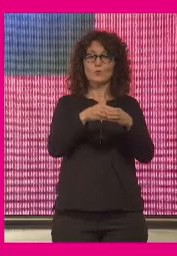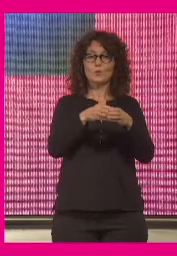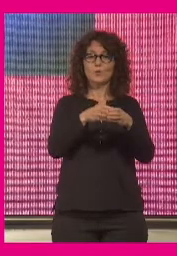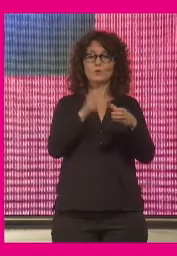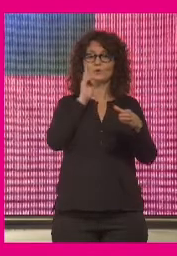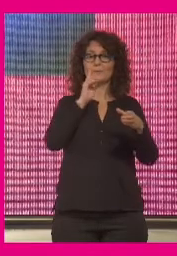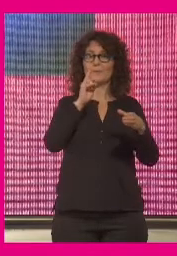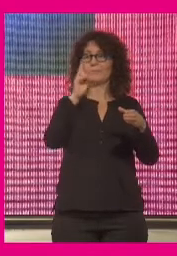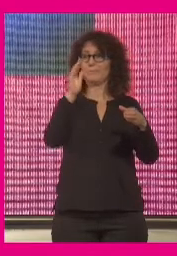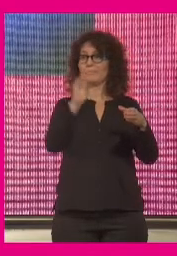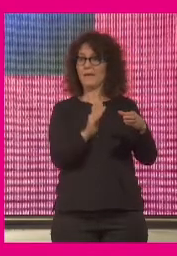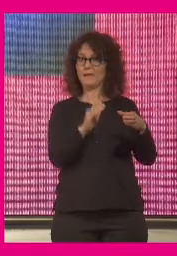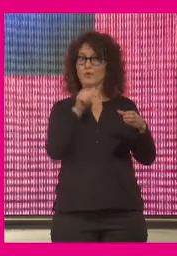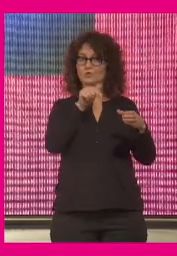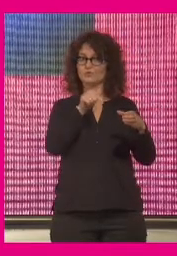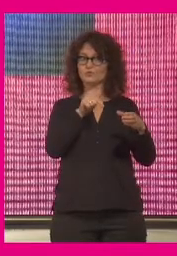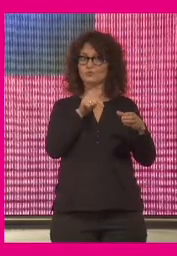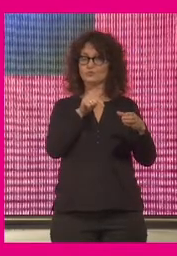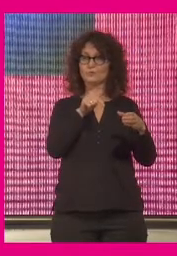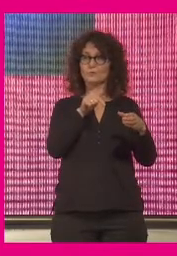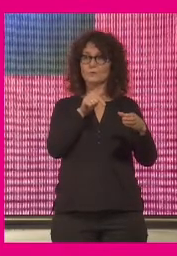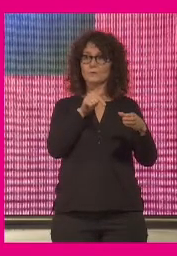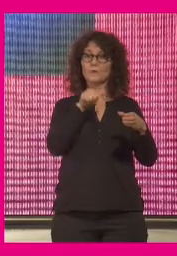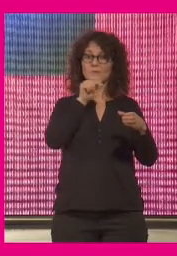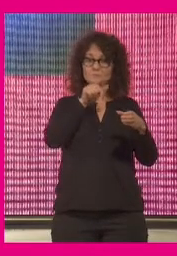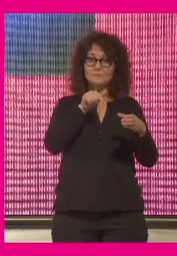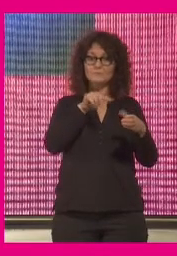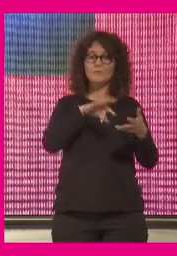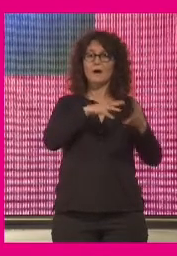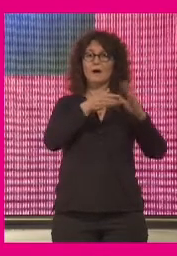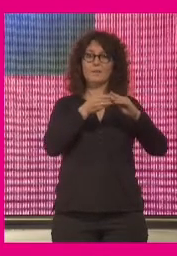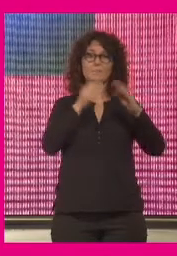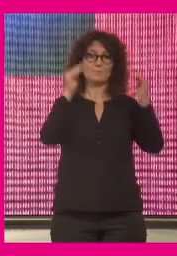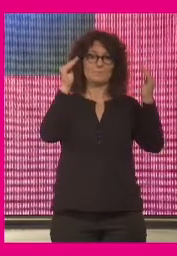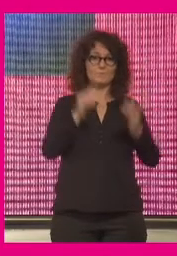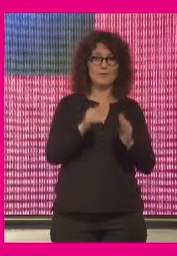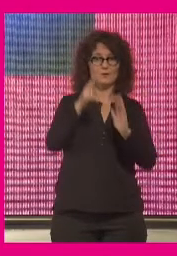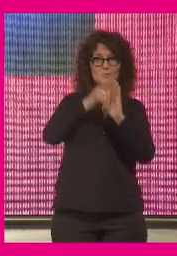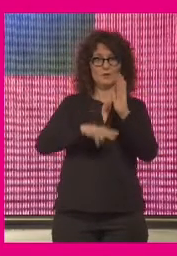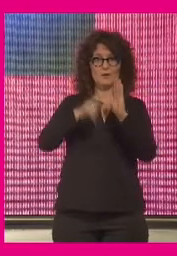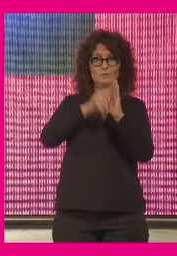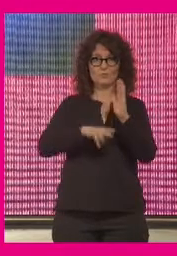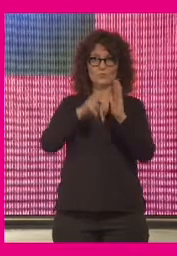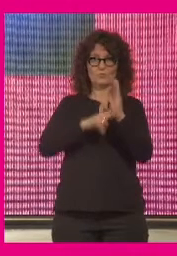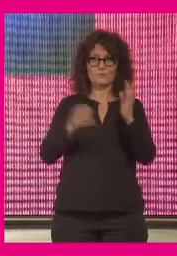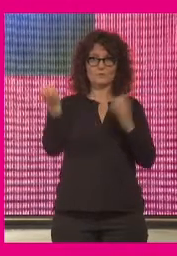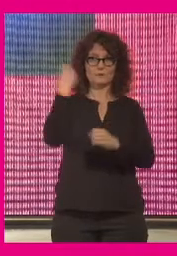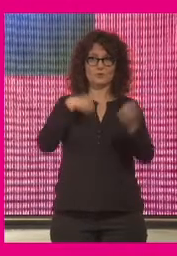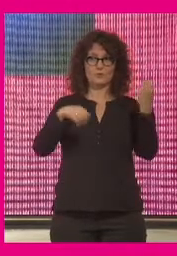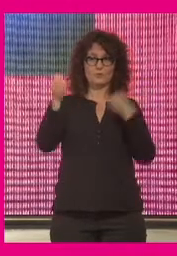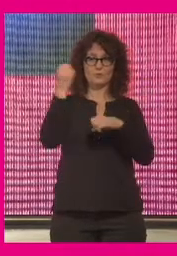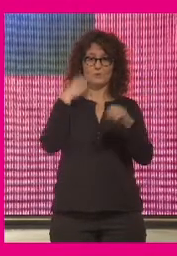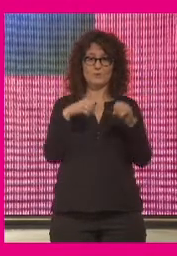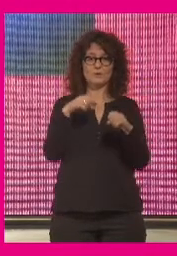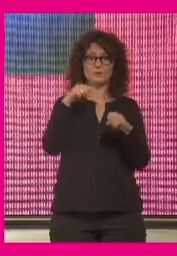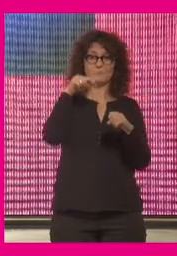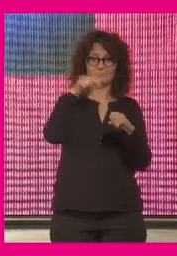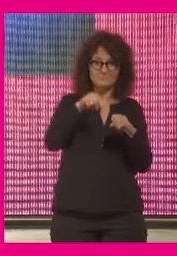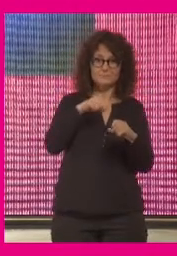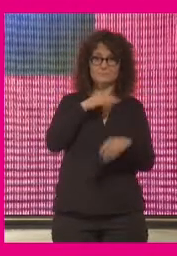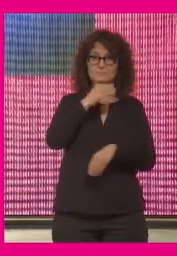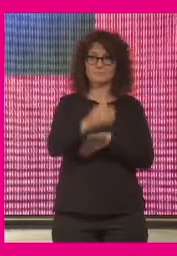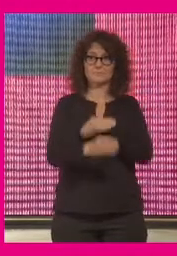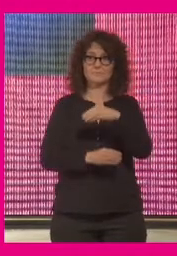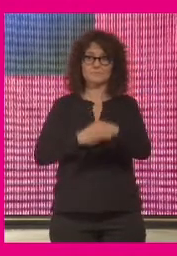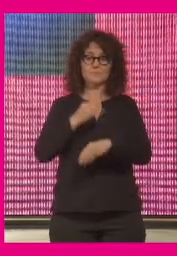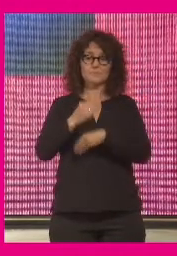tienden a ser precisamente aquellos que se adaptan menos a las normas de comportamiento a partir de las cuales se realiza